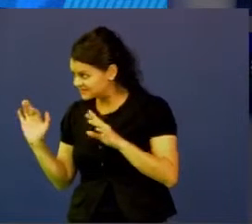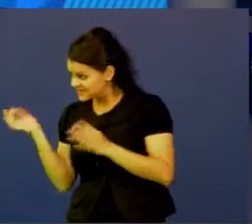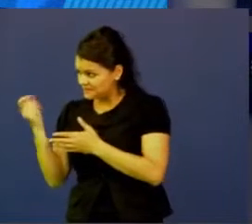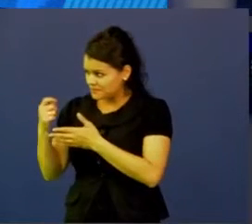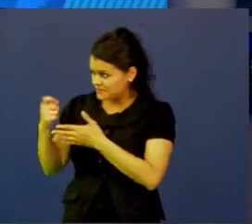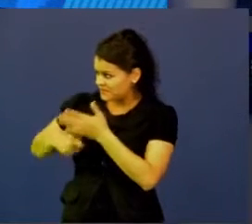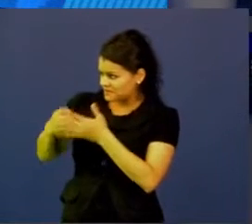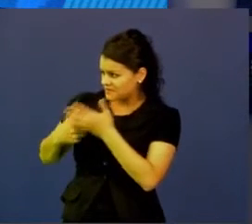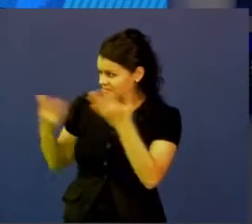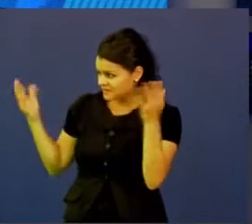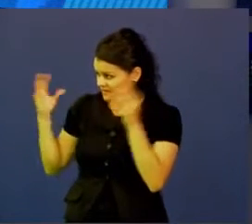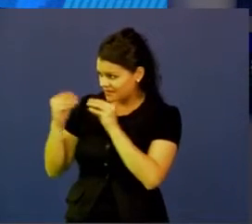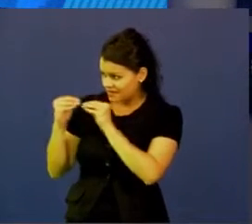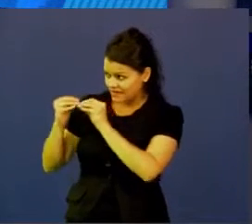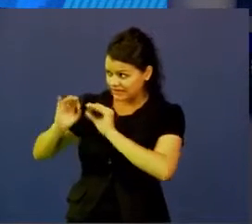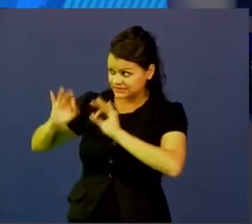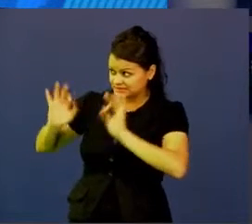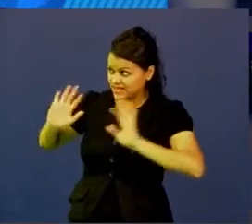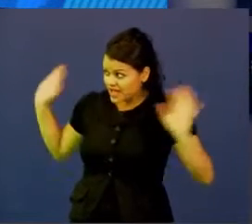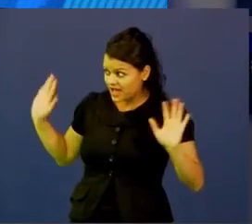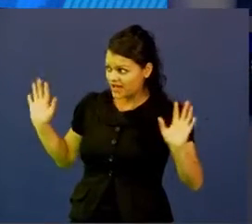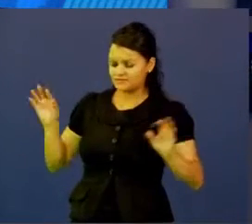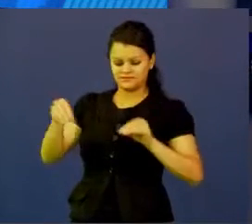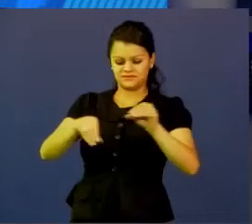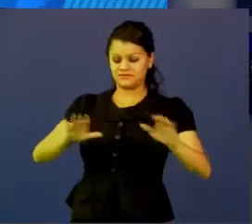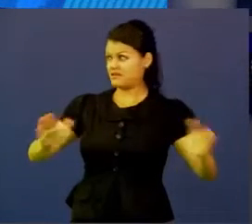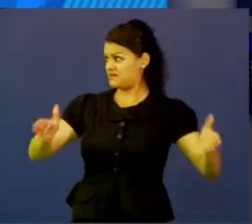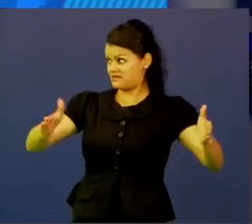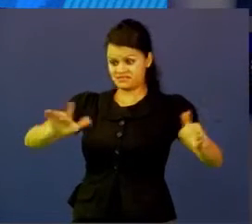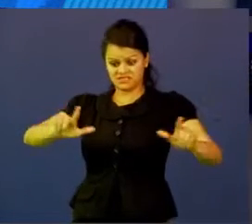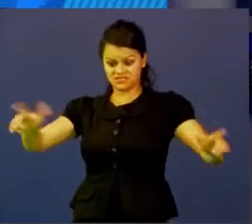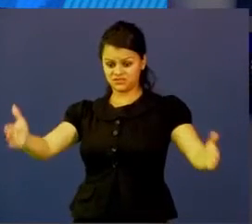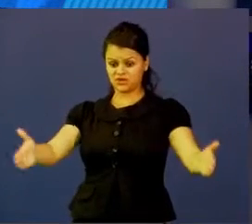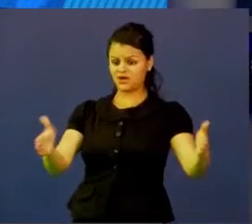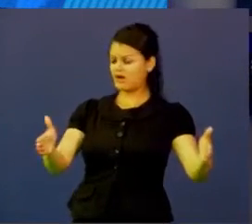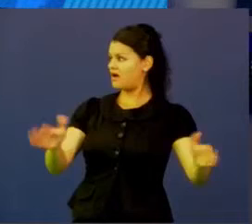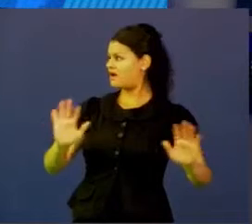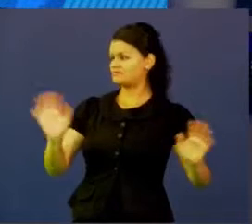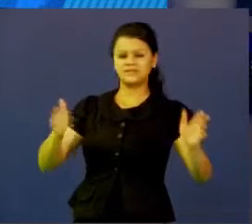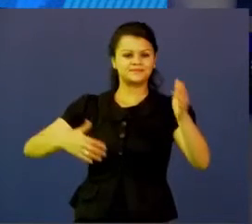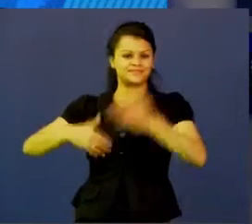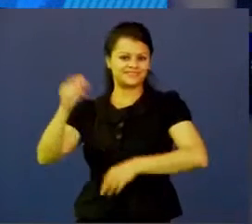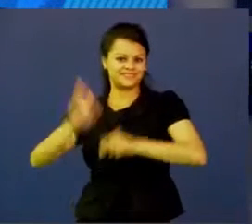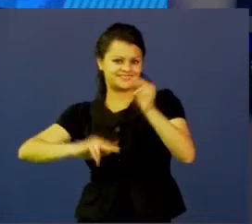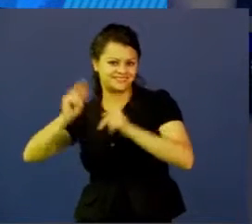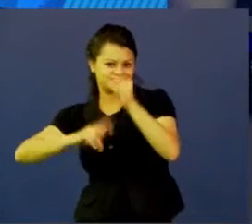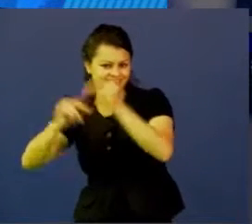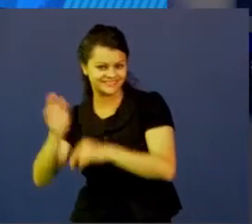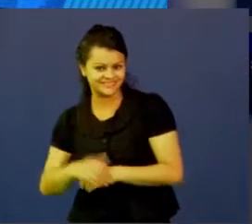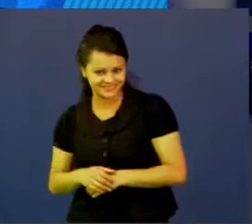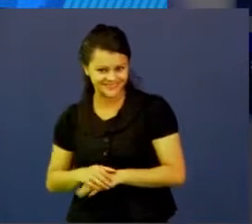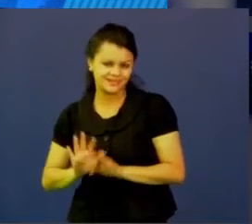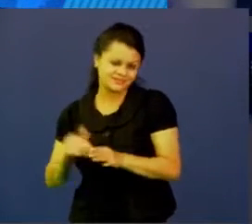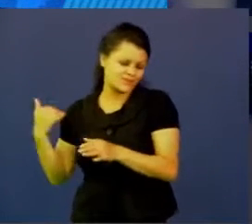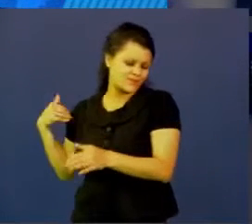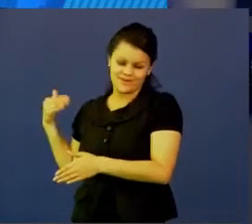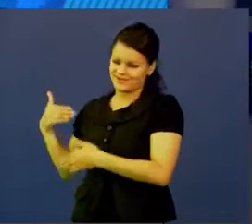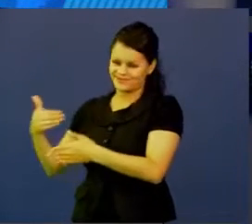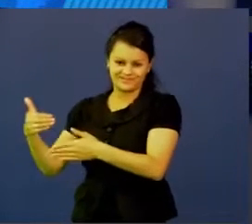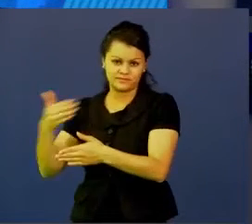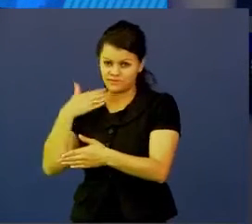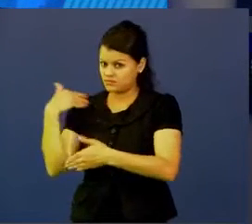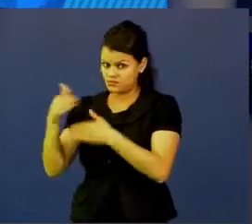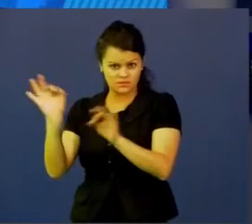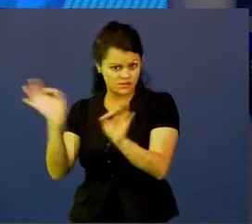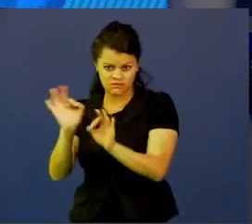maqueta acordada, pues ahí salen a construir. Eso lo que permite es que, si ellos no pasan todo ese proceso, pues simplemente